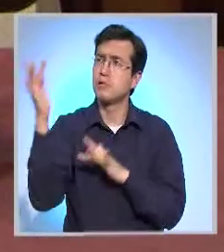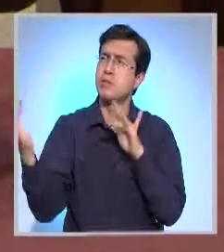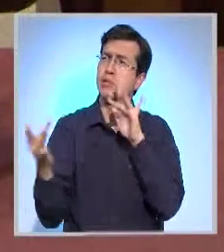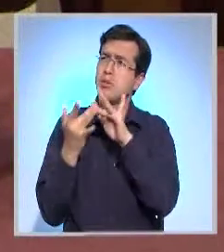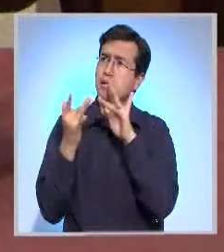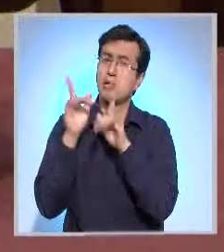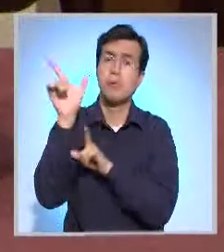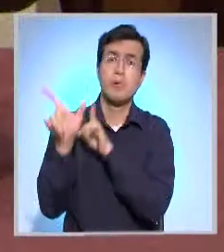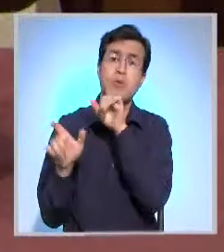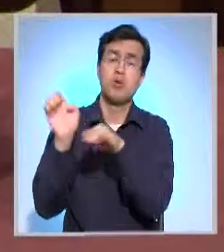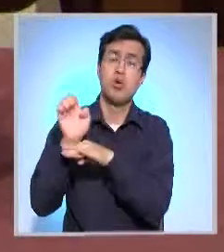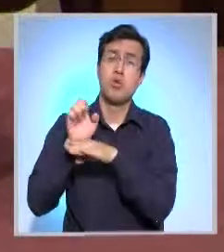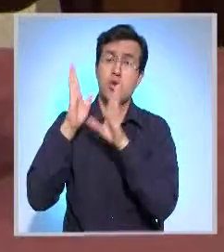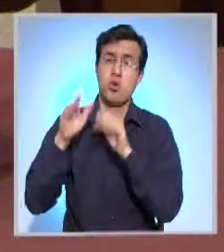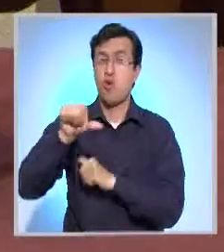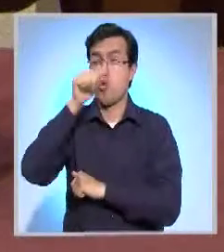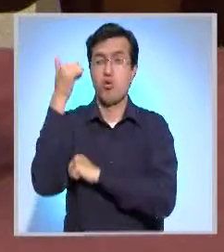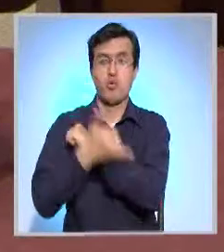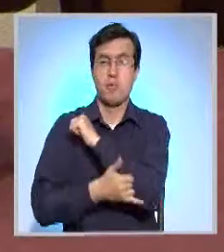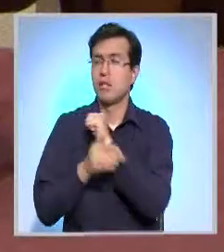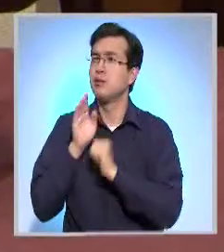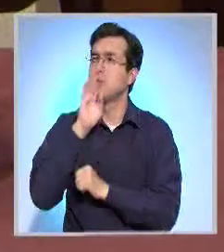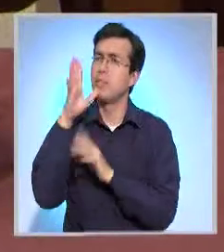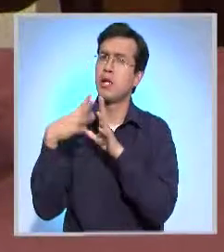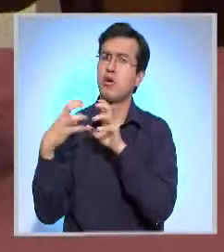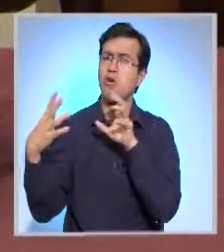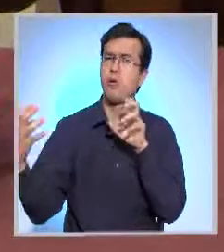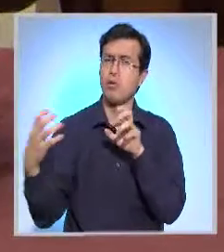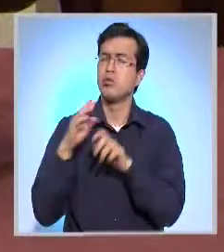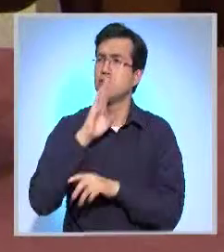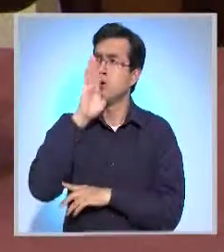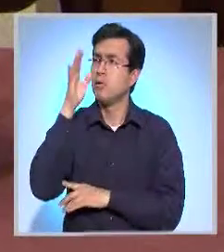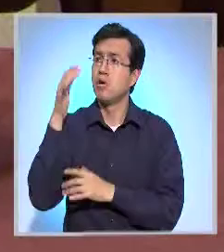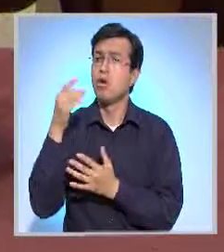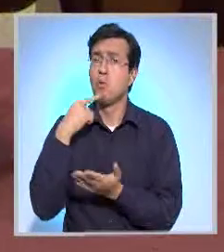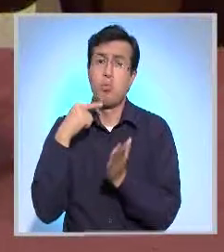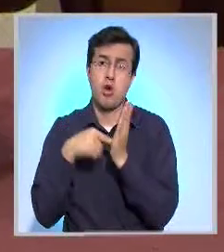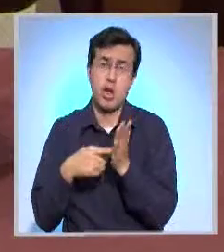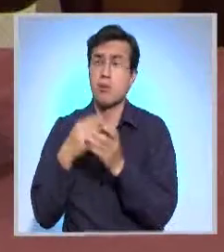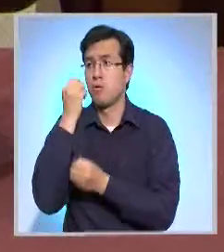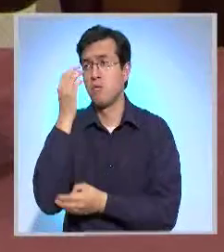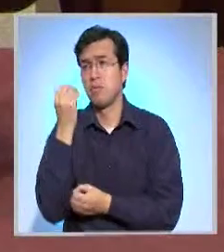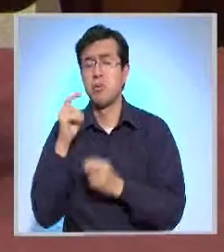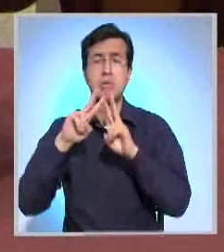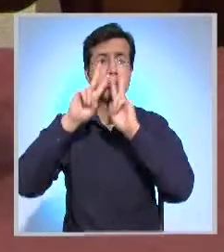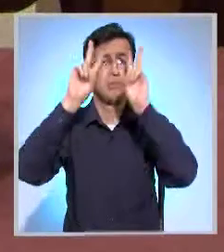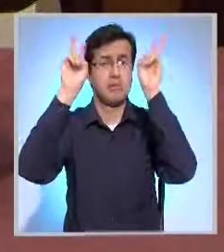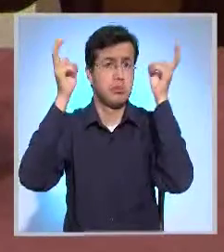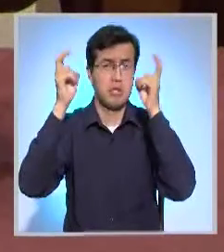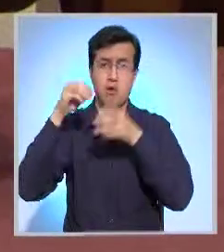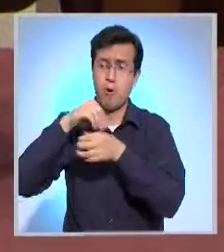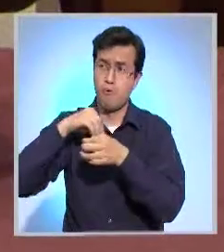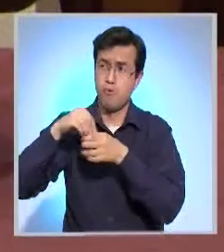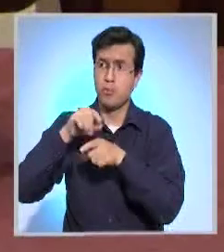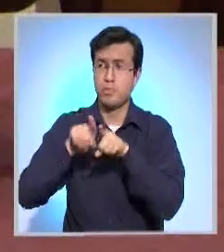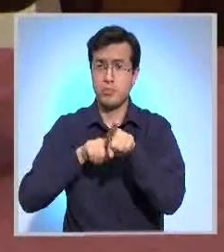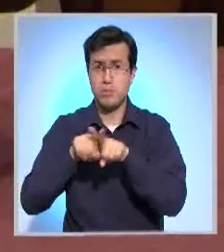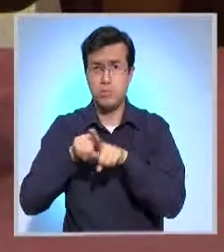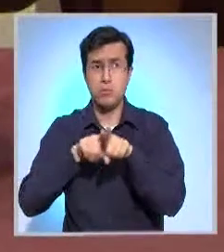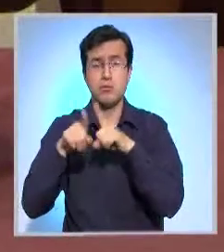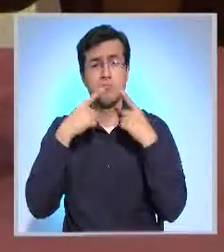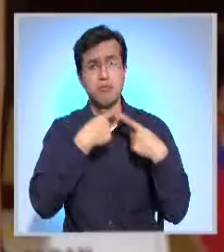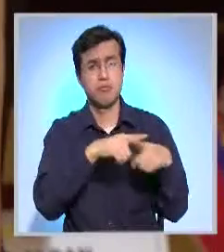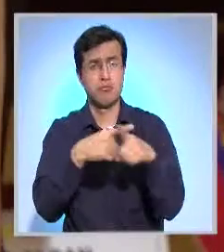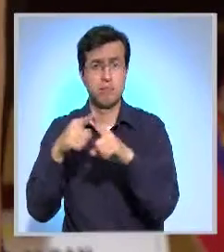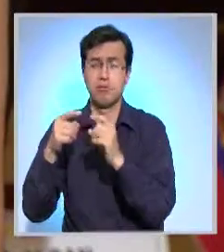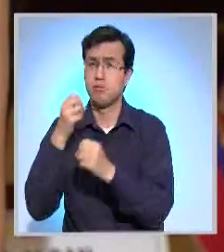con los compatriotas migrantes a través de estas videoconferencias, en esta ocasión para socializar aspectos de los fondos concursables, en otras ocasiones